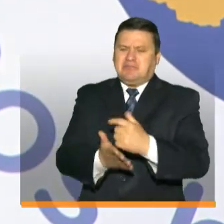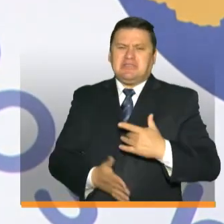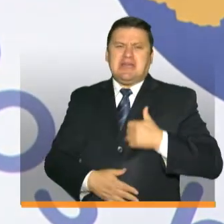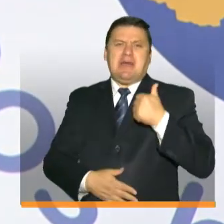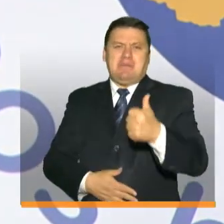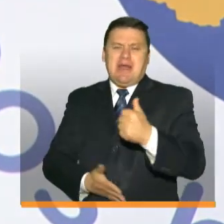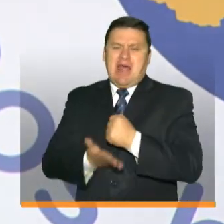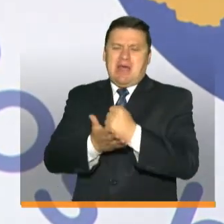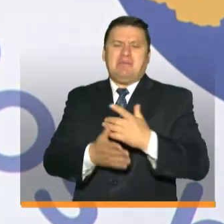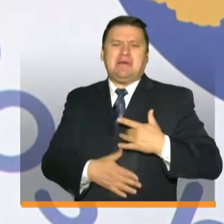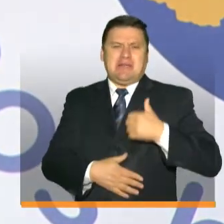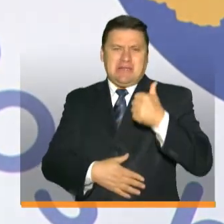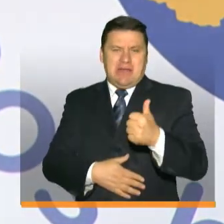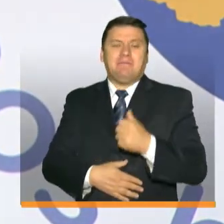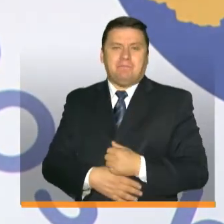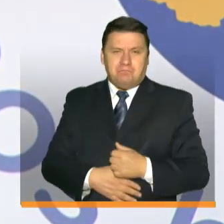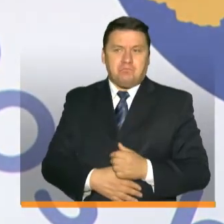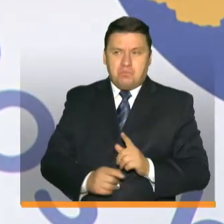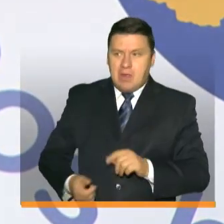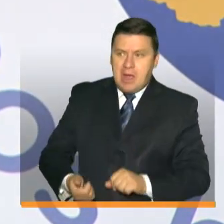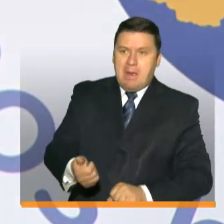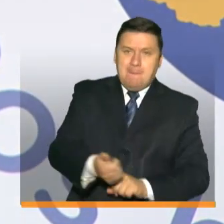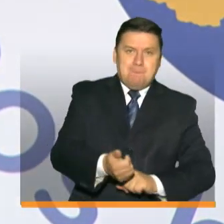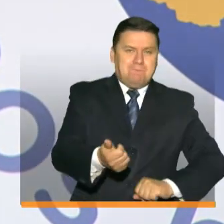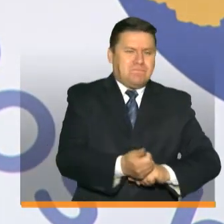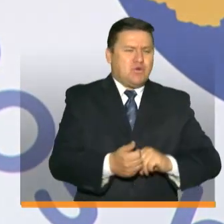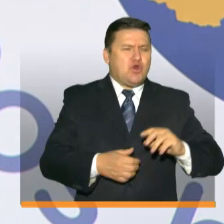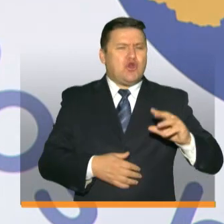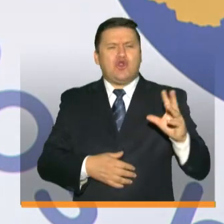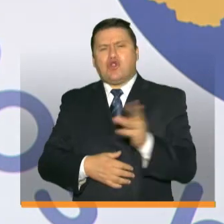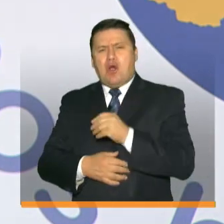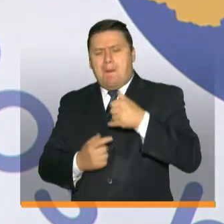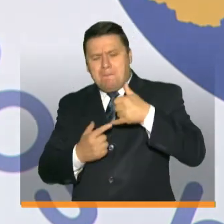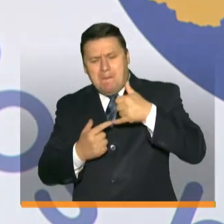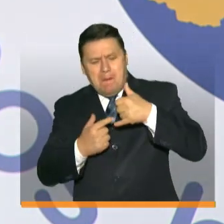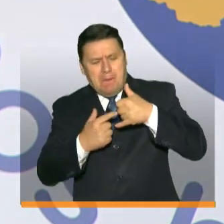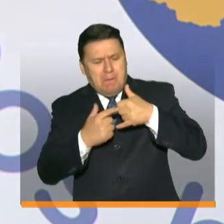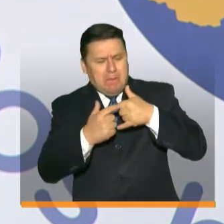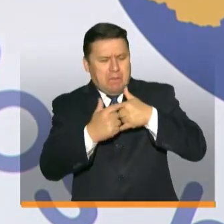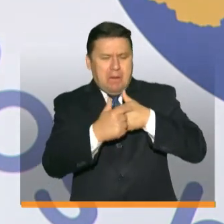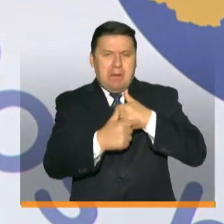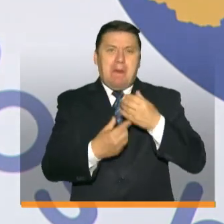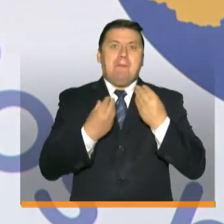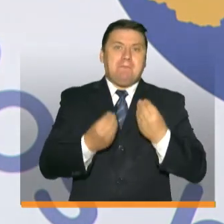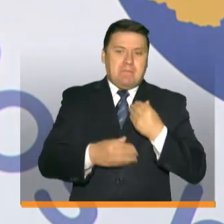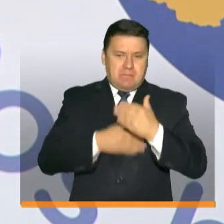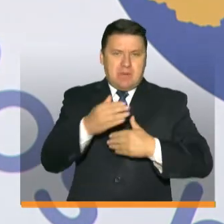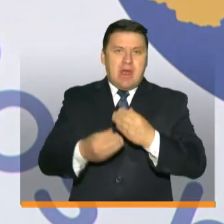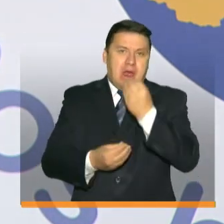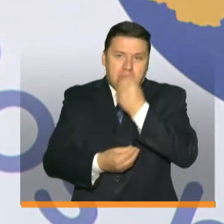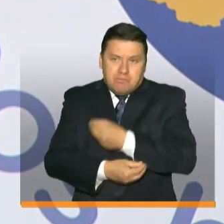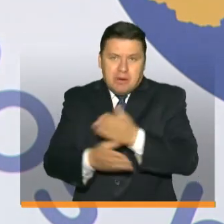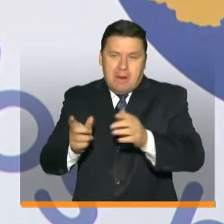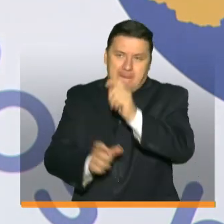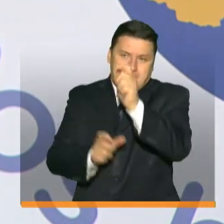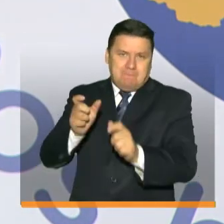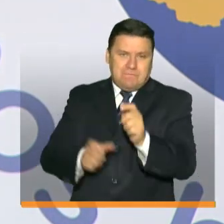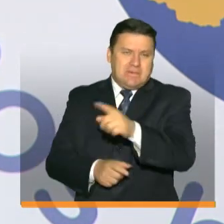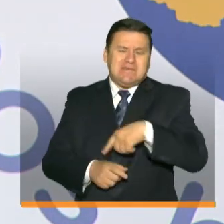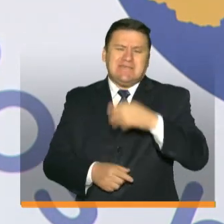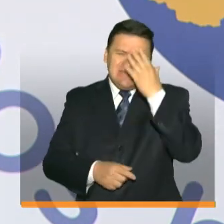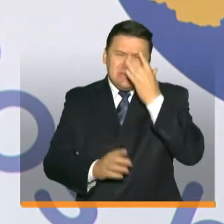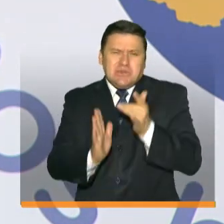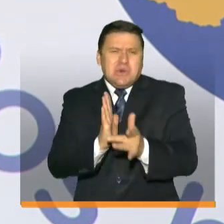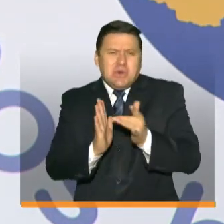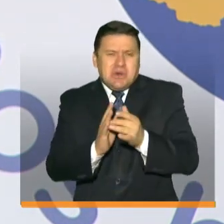y que hemos aportado desde todos los rincones del país para poder llevar alimento a estas personas que en medio